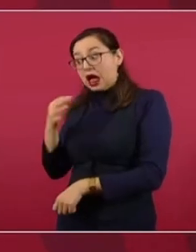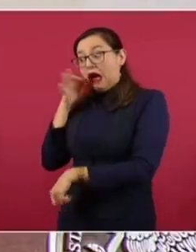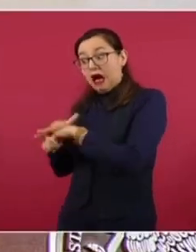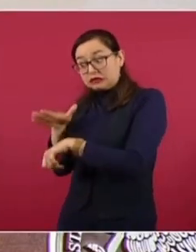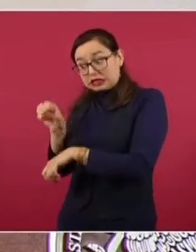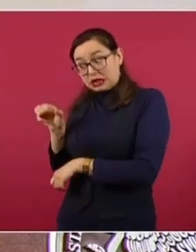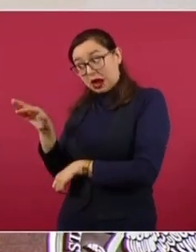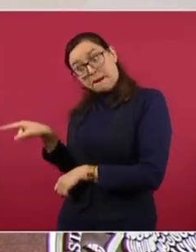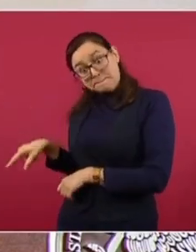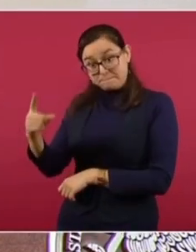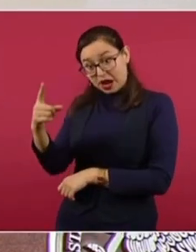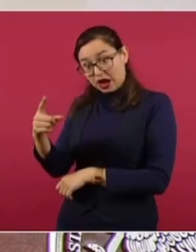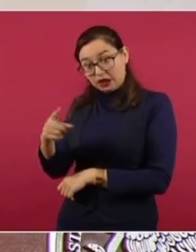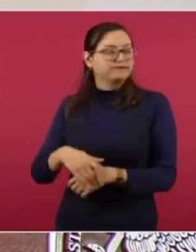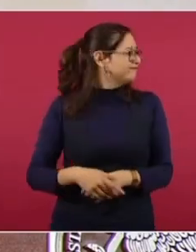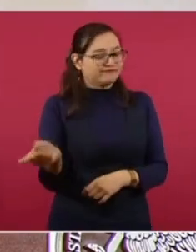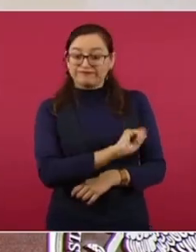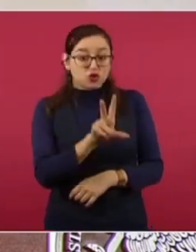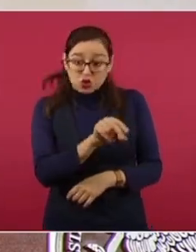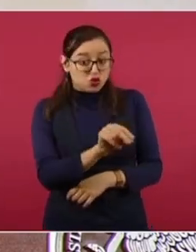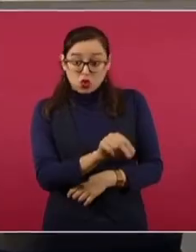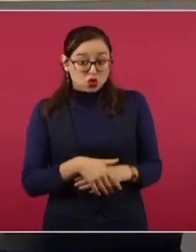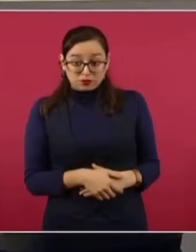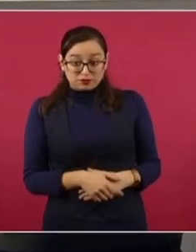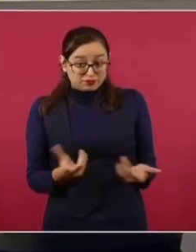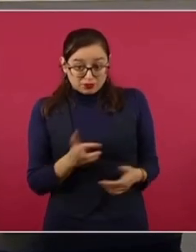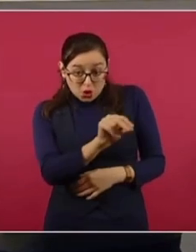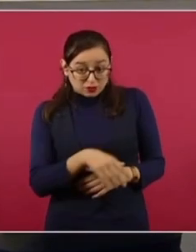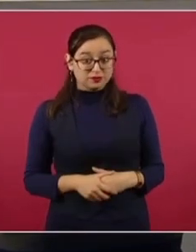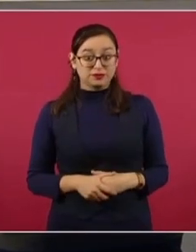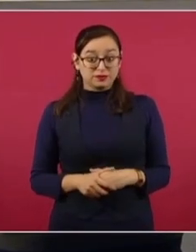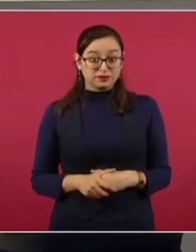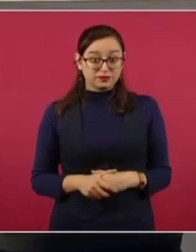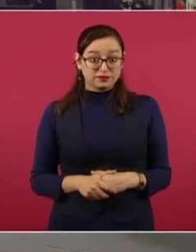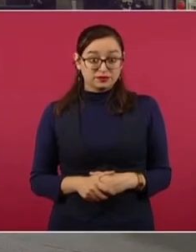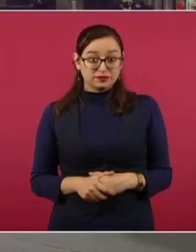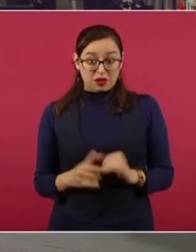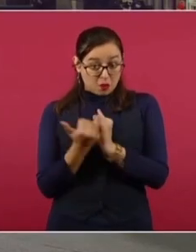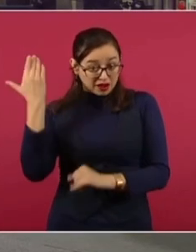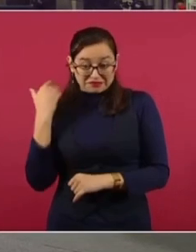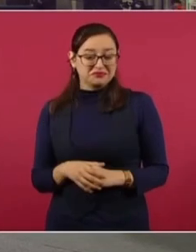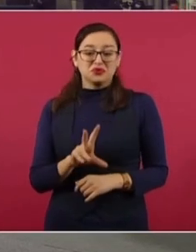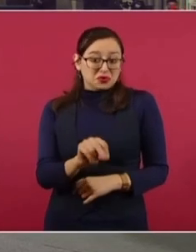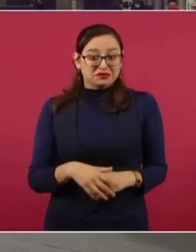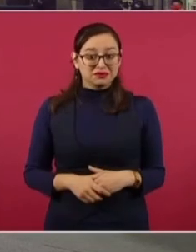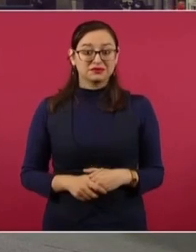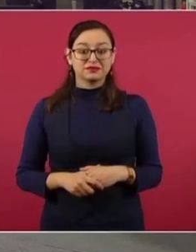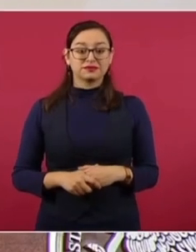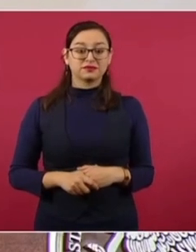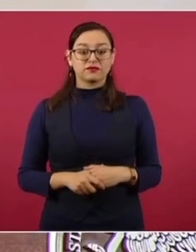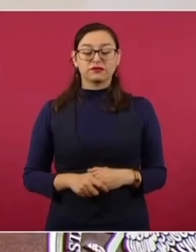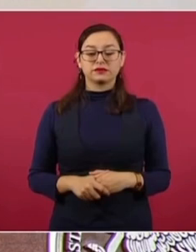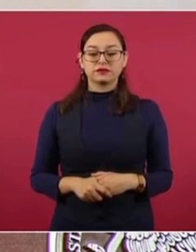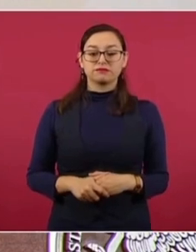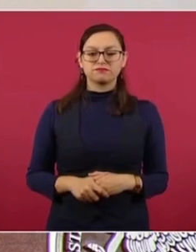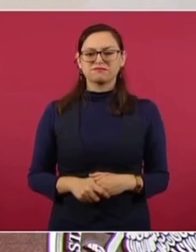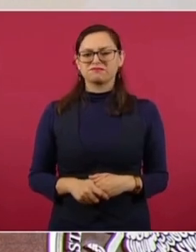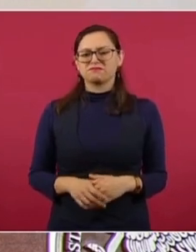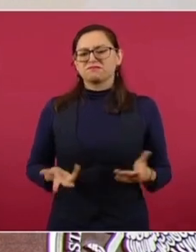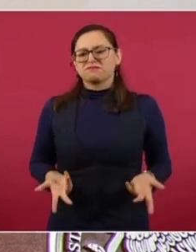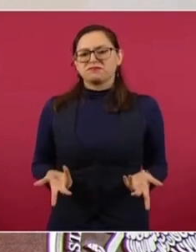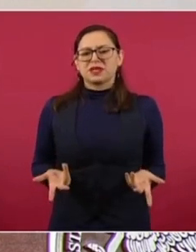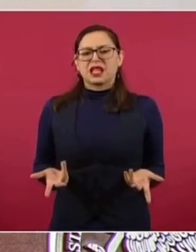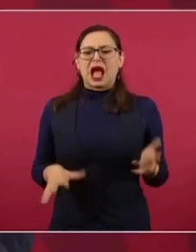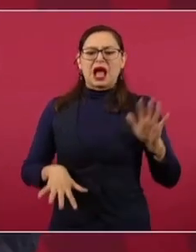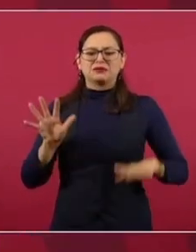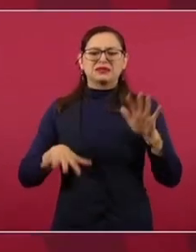Y mucho menos elementos. Ya no es como antes. Pues son informaciones